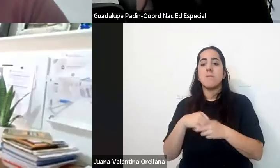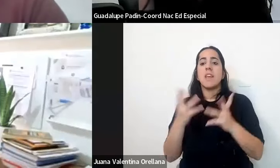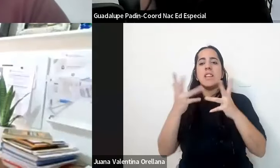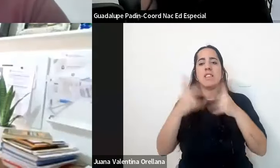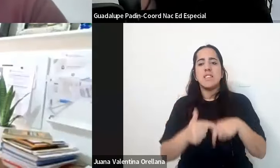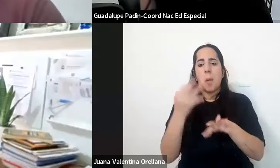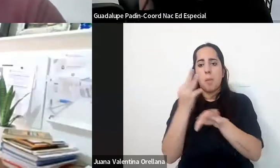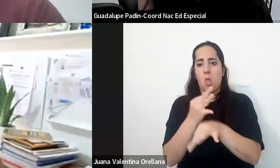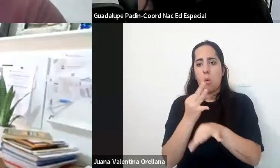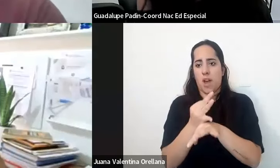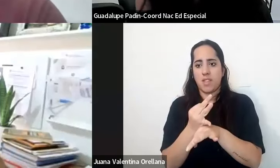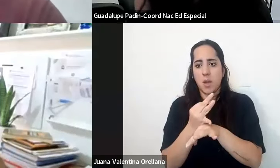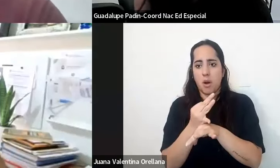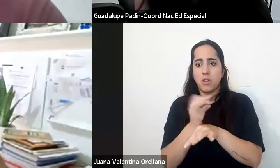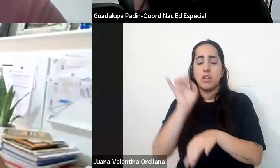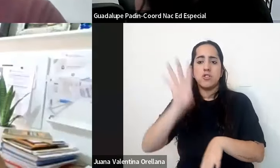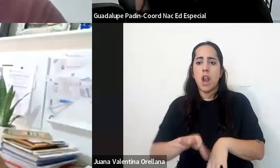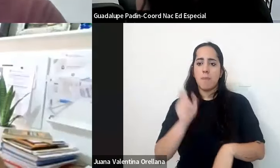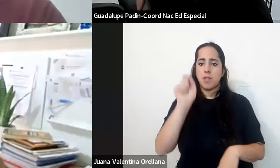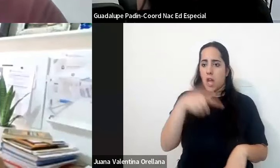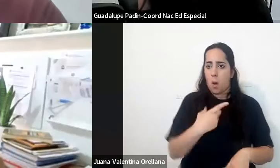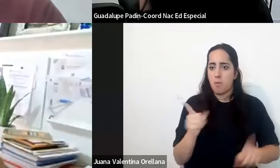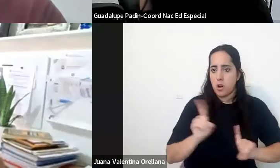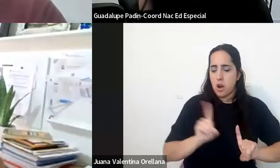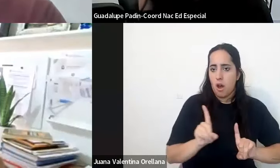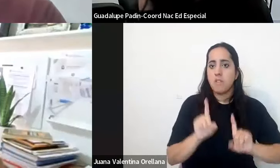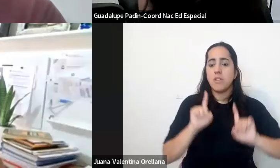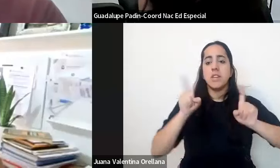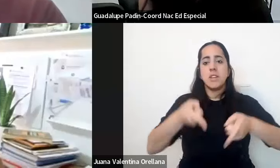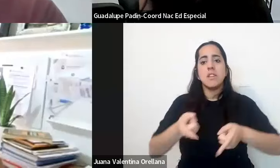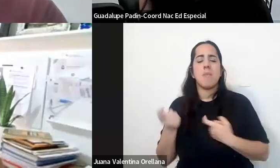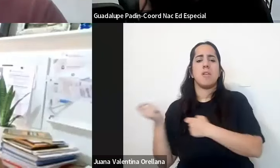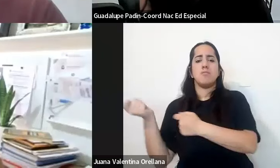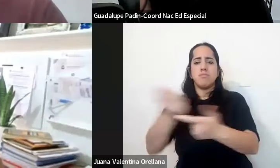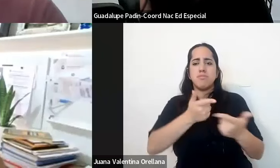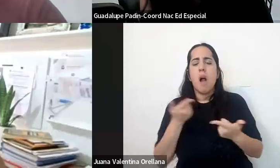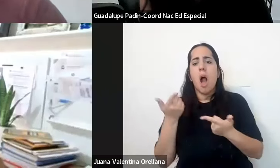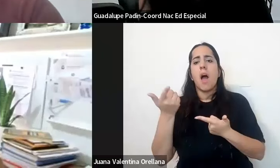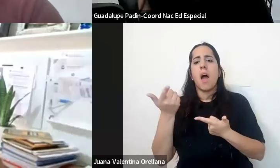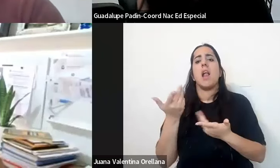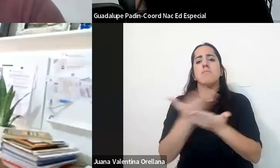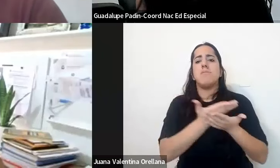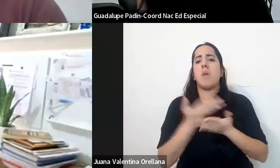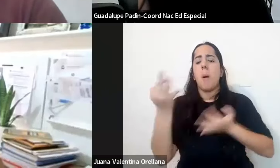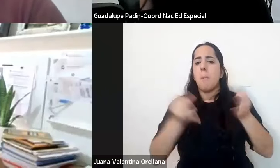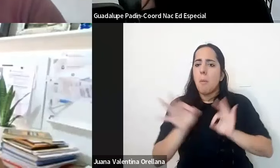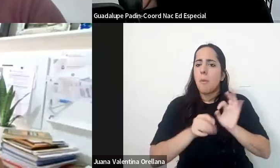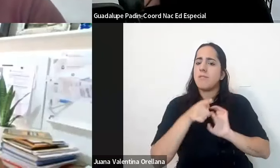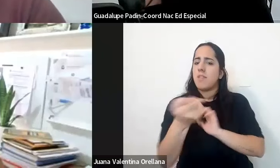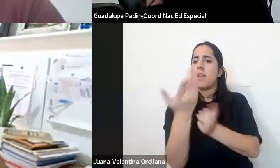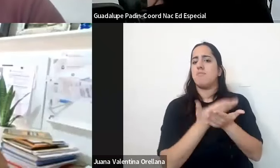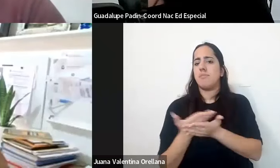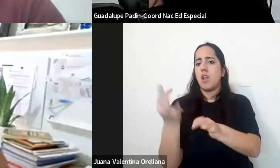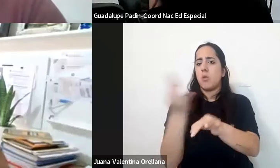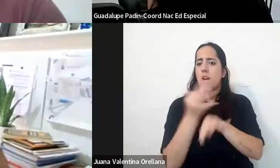educativo y no se trata solo de la educación común se trata de también poder brindar propuestas en los espacios que tiene la educación especial ya